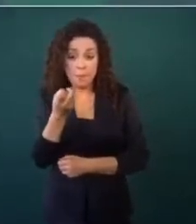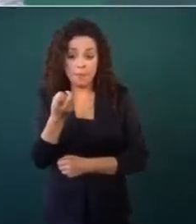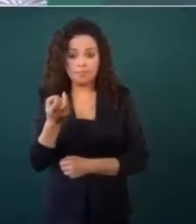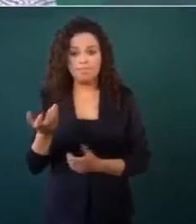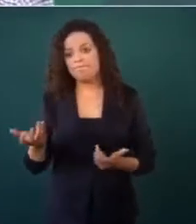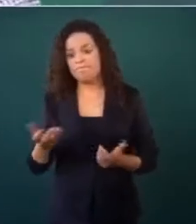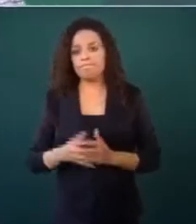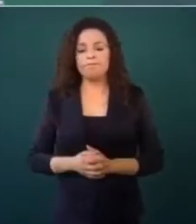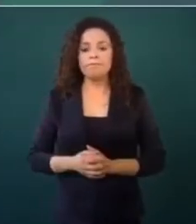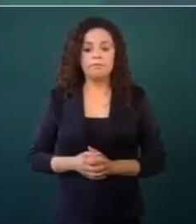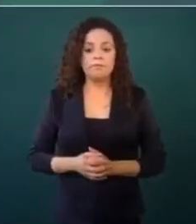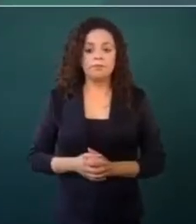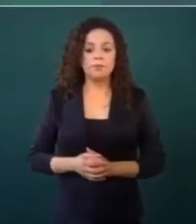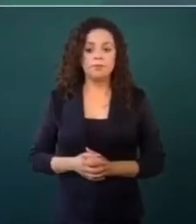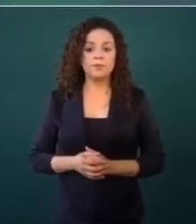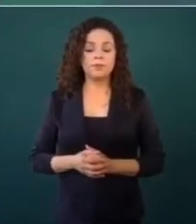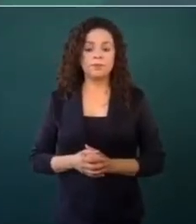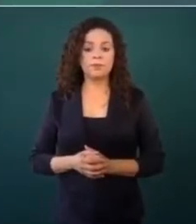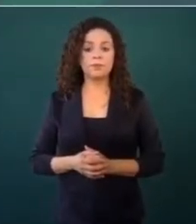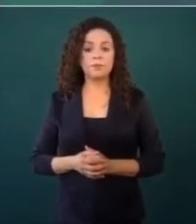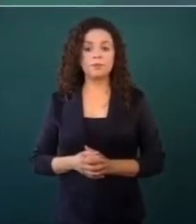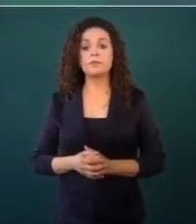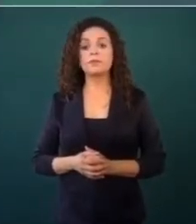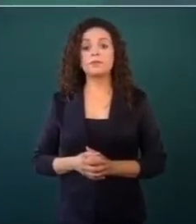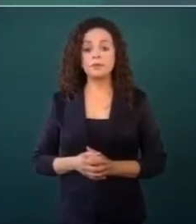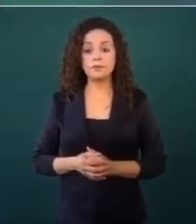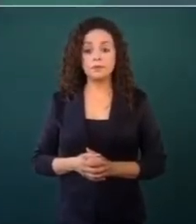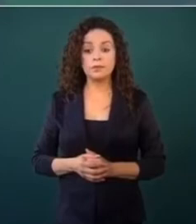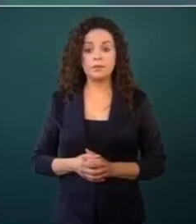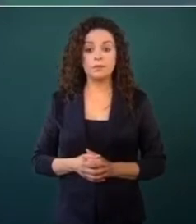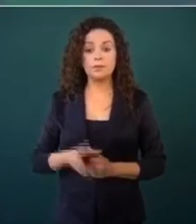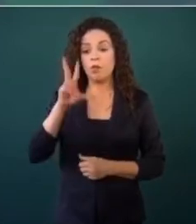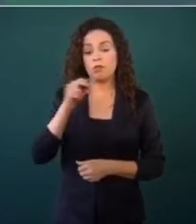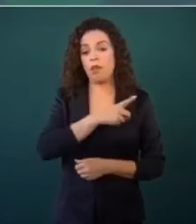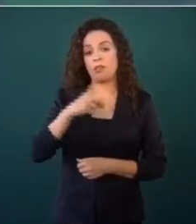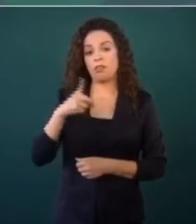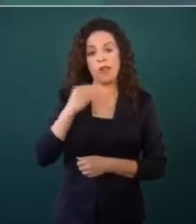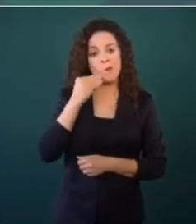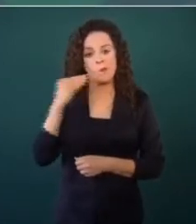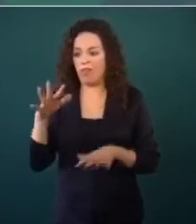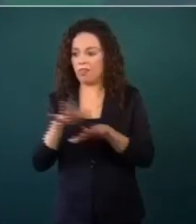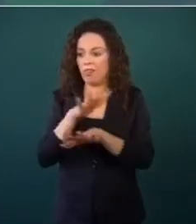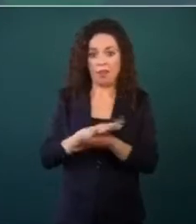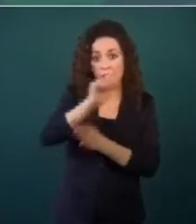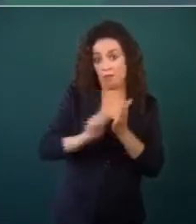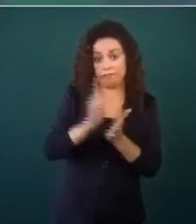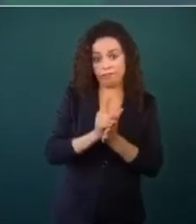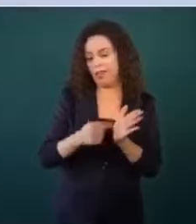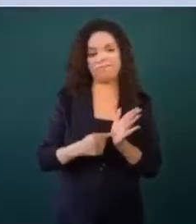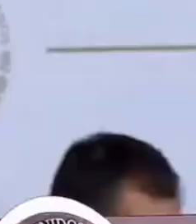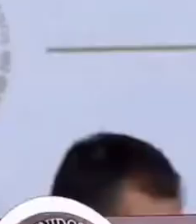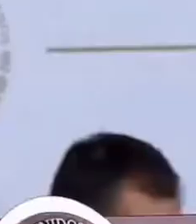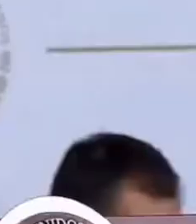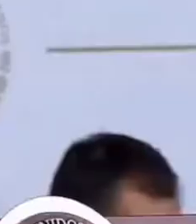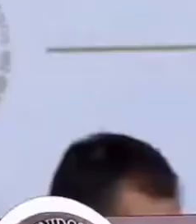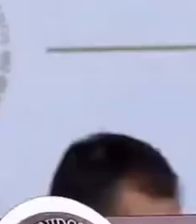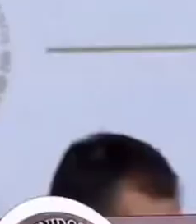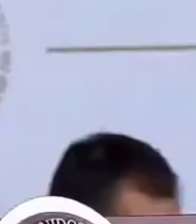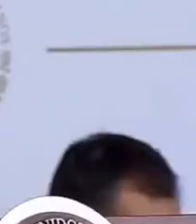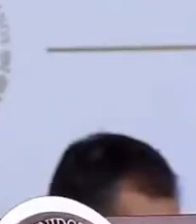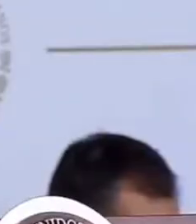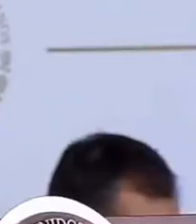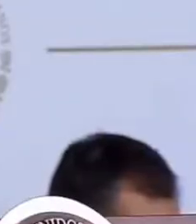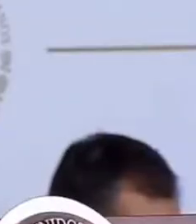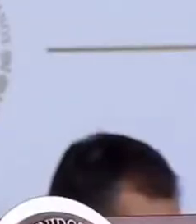retorcer la ley para aplicarla a